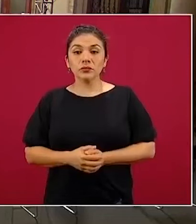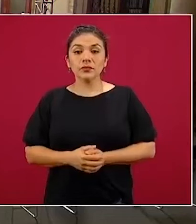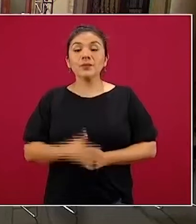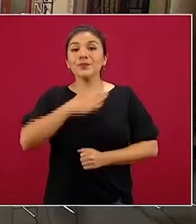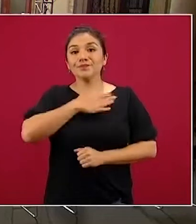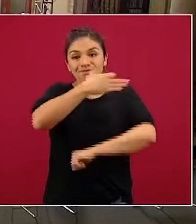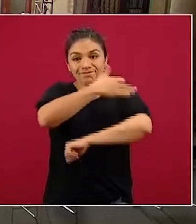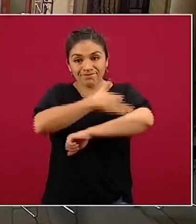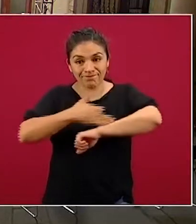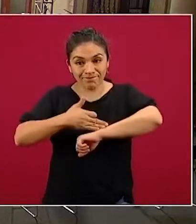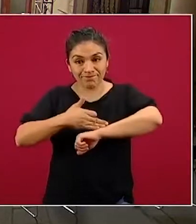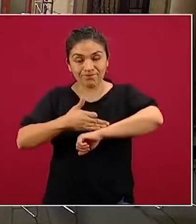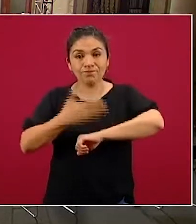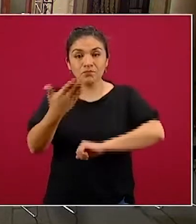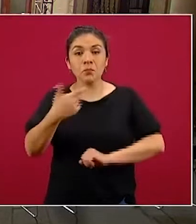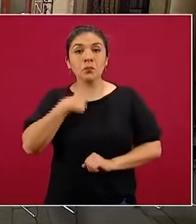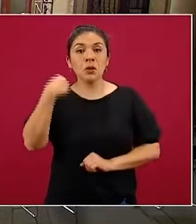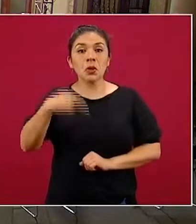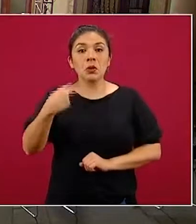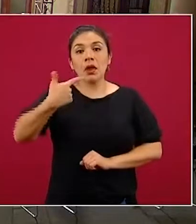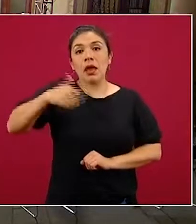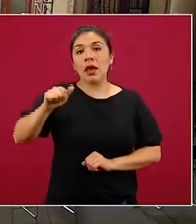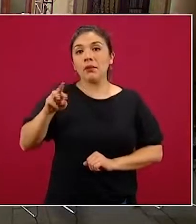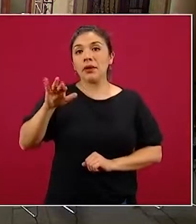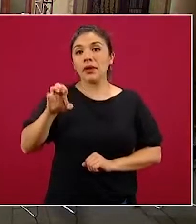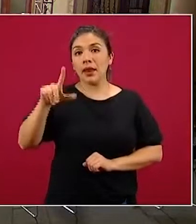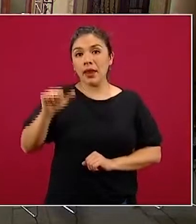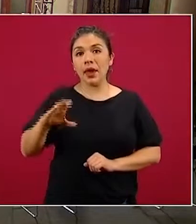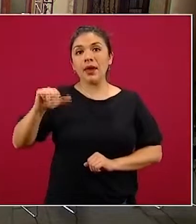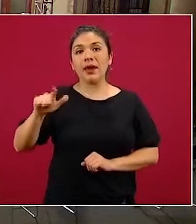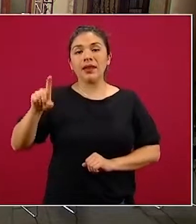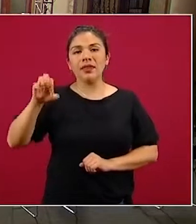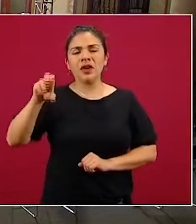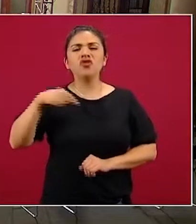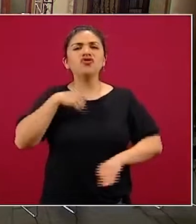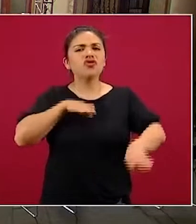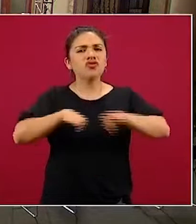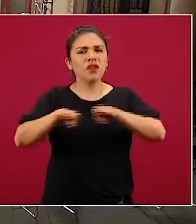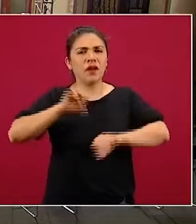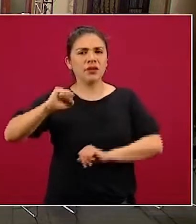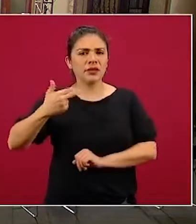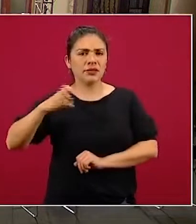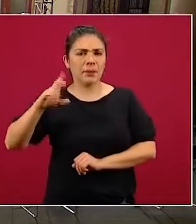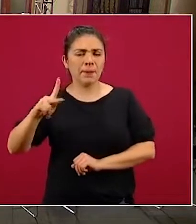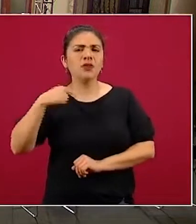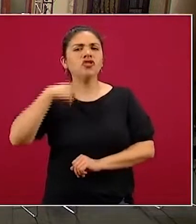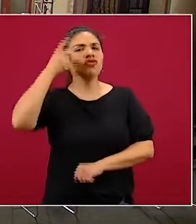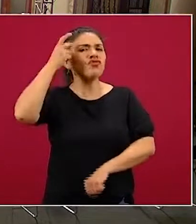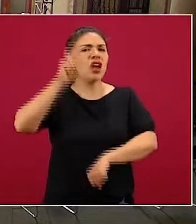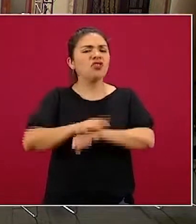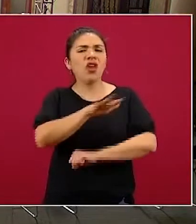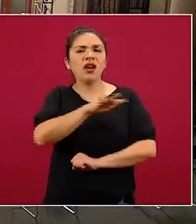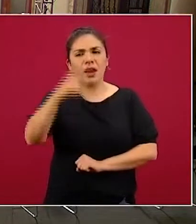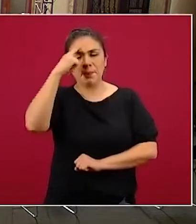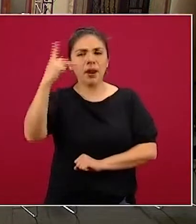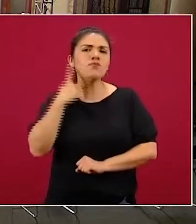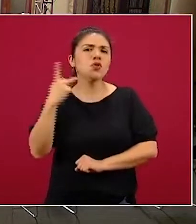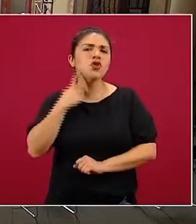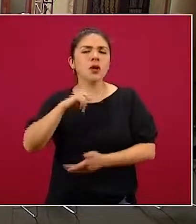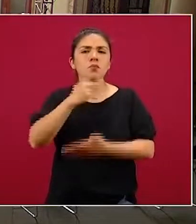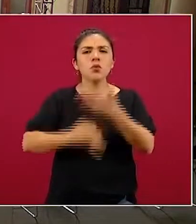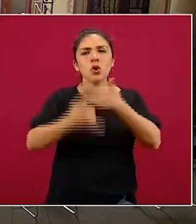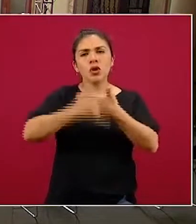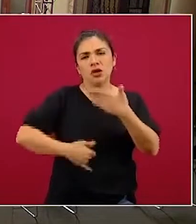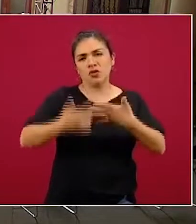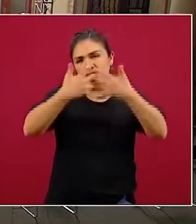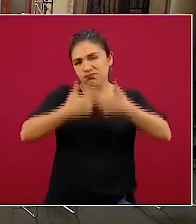Buenas tardes, mi nombre es Gabriela Calderón, trabajo en la Secretaría de Hacienda, soy Directora General de Política y Proyectos de Productividad